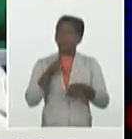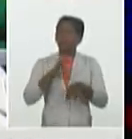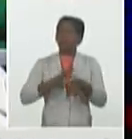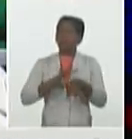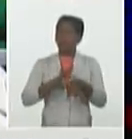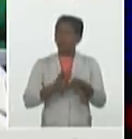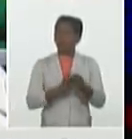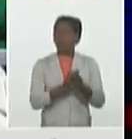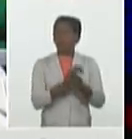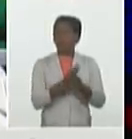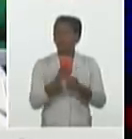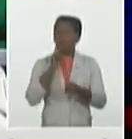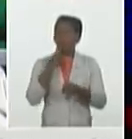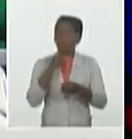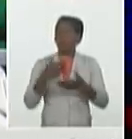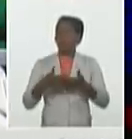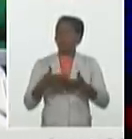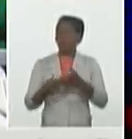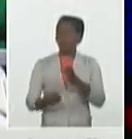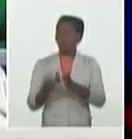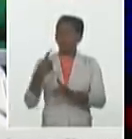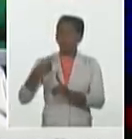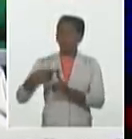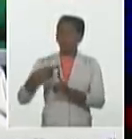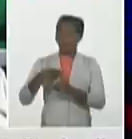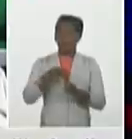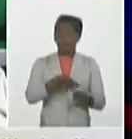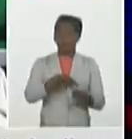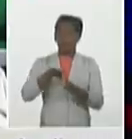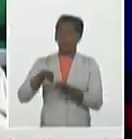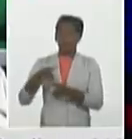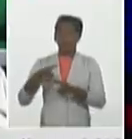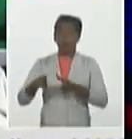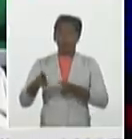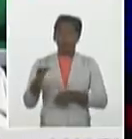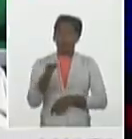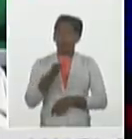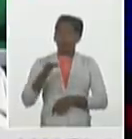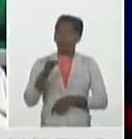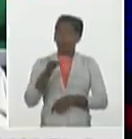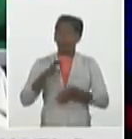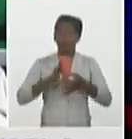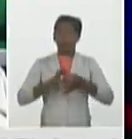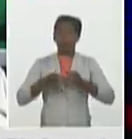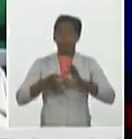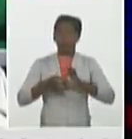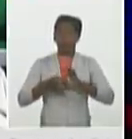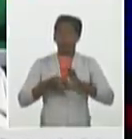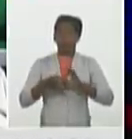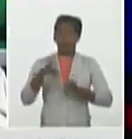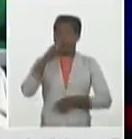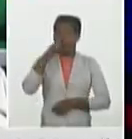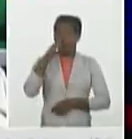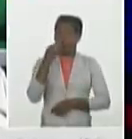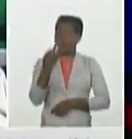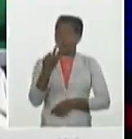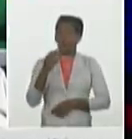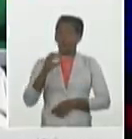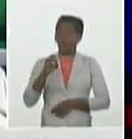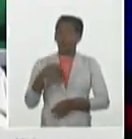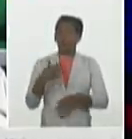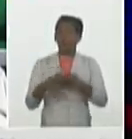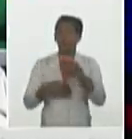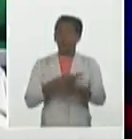Paciente de 80 años de edad del municipio de Guanabacoa, antecedentes de hipertensión arterial,